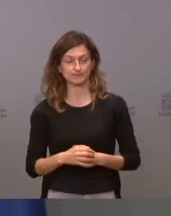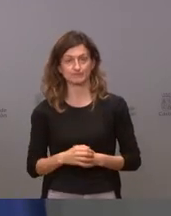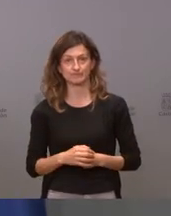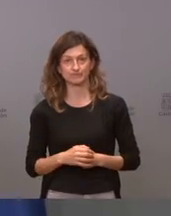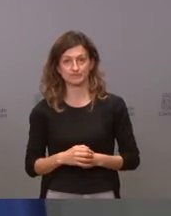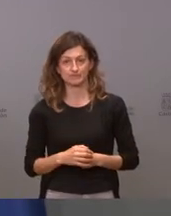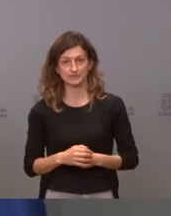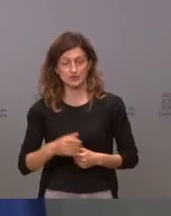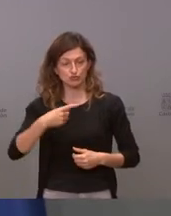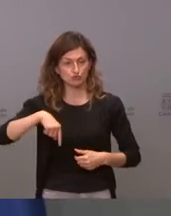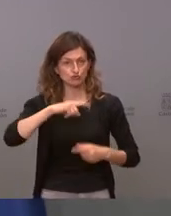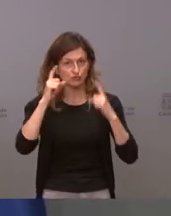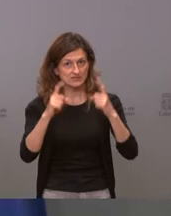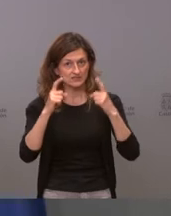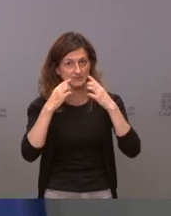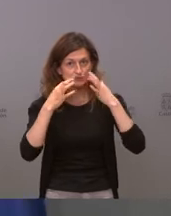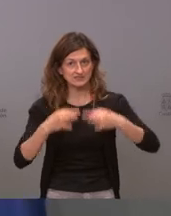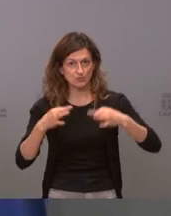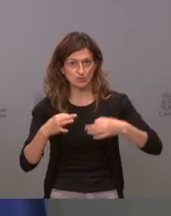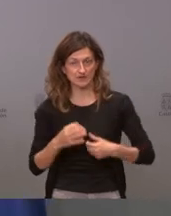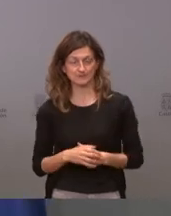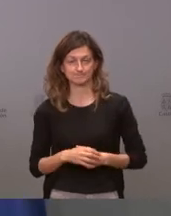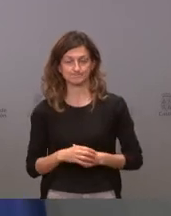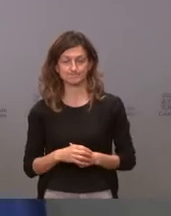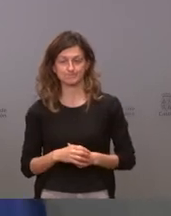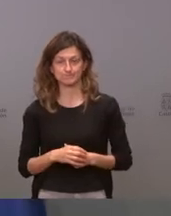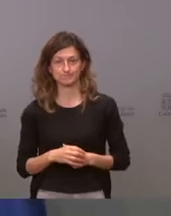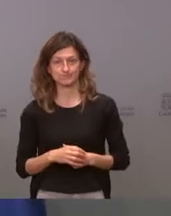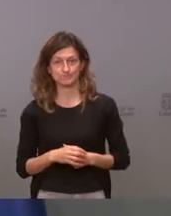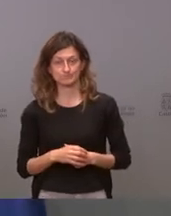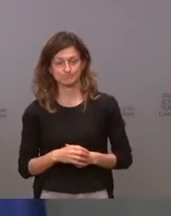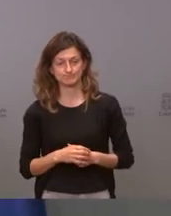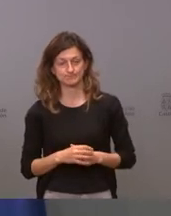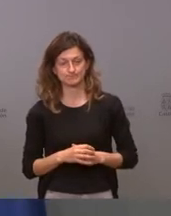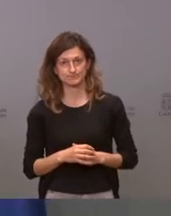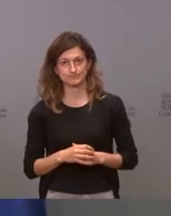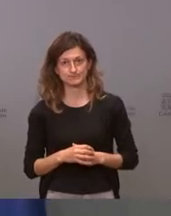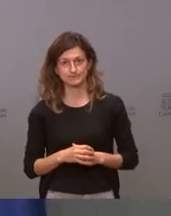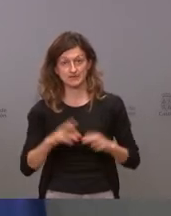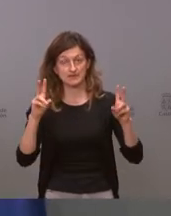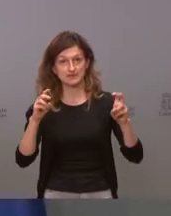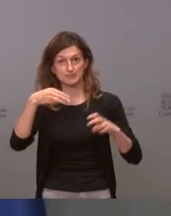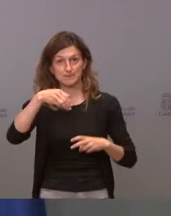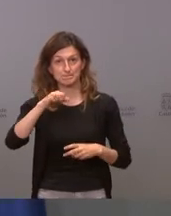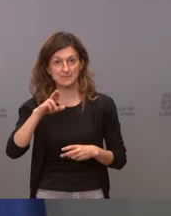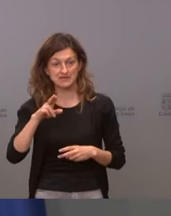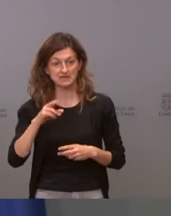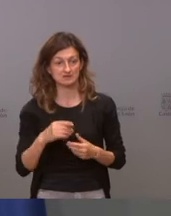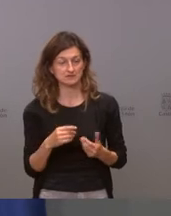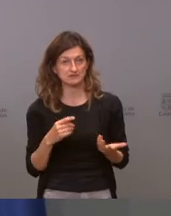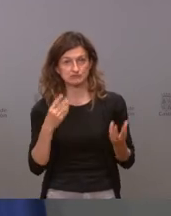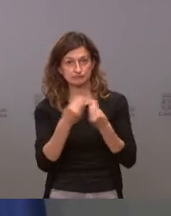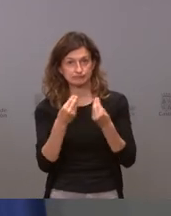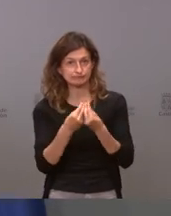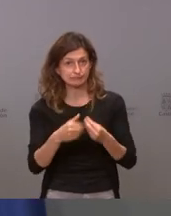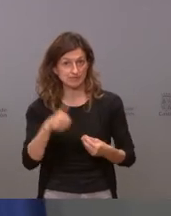lo que nosotros intentamos y asegurar con este asunto sobre los MIR bueno pues es un despropósito más